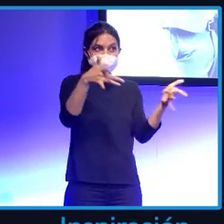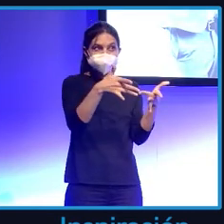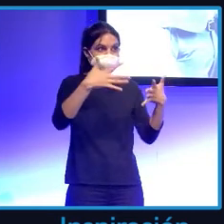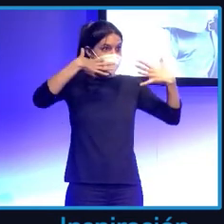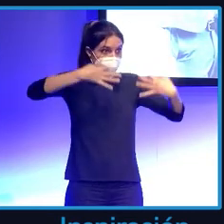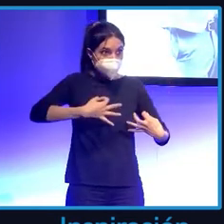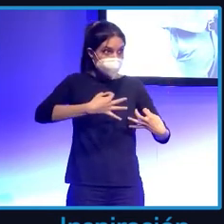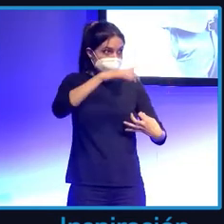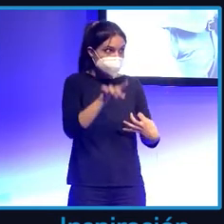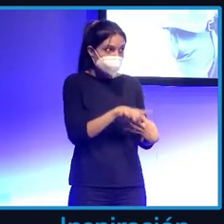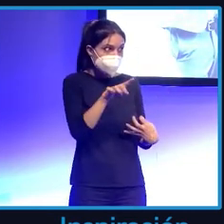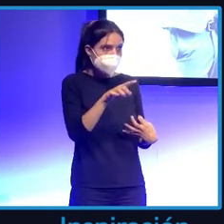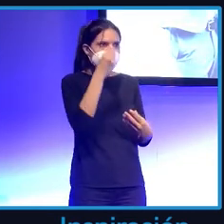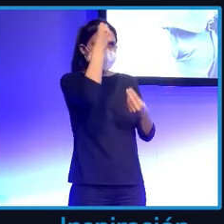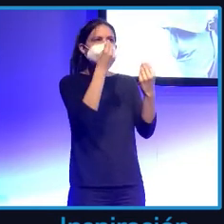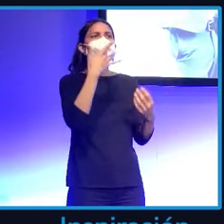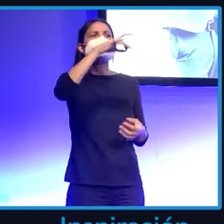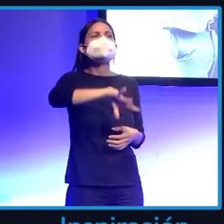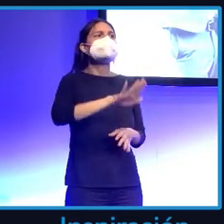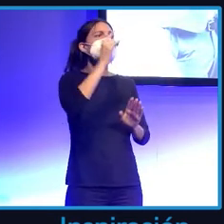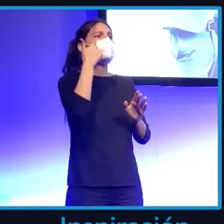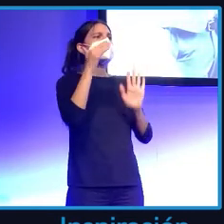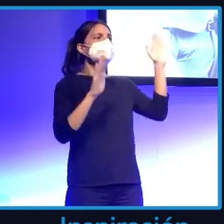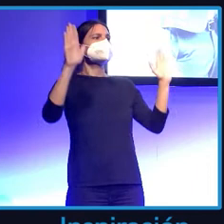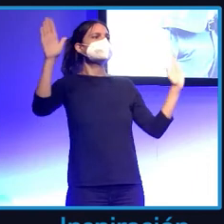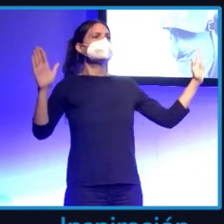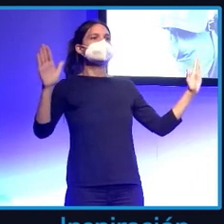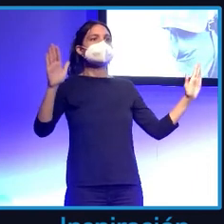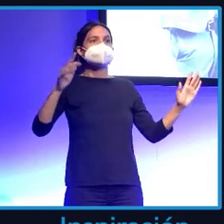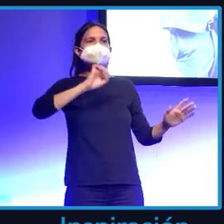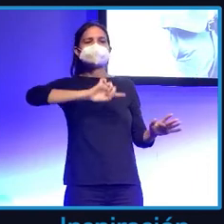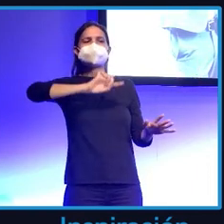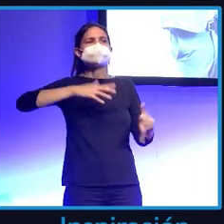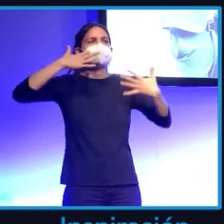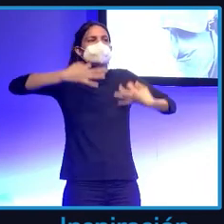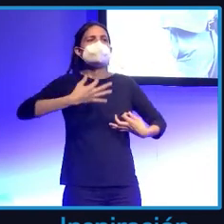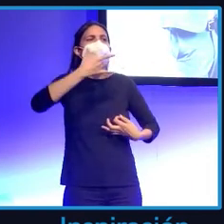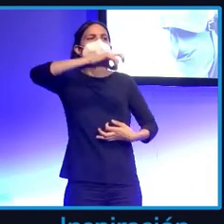está segura o seguro en Internet. Que levante la mano. Nadie está seguro. Nadie se siente seguro en Internet.